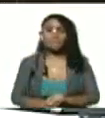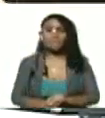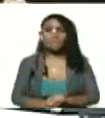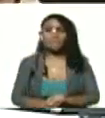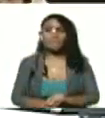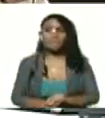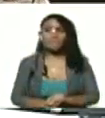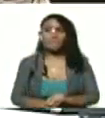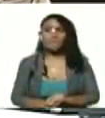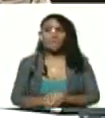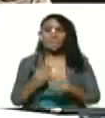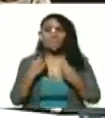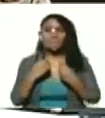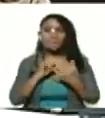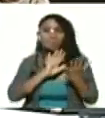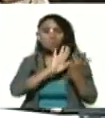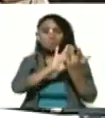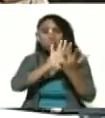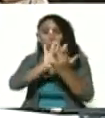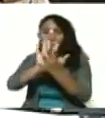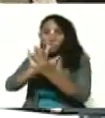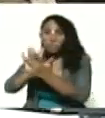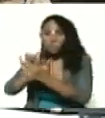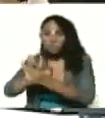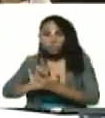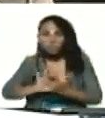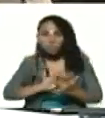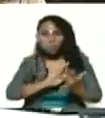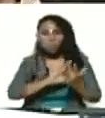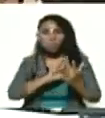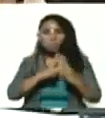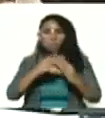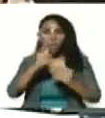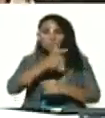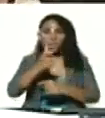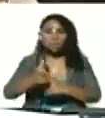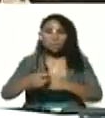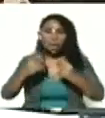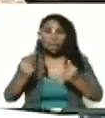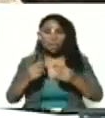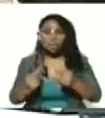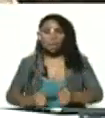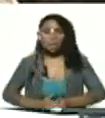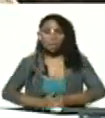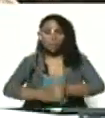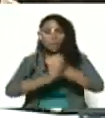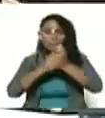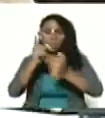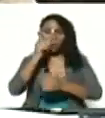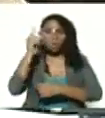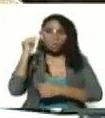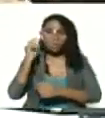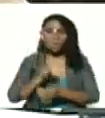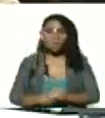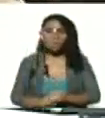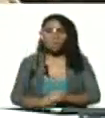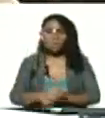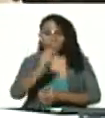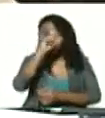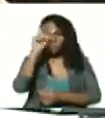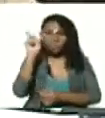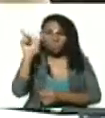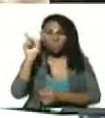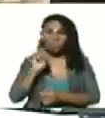para conectarse con todos los militantes activistas líderes y lideresas del Partido